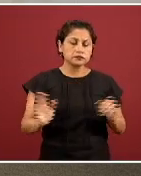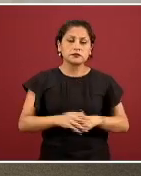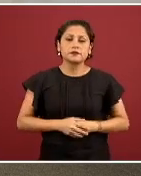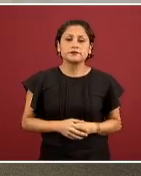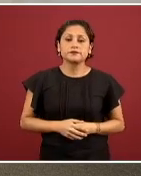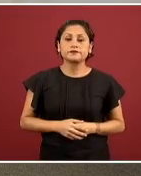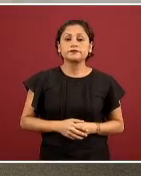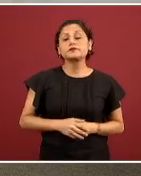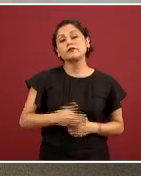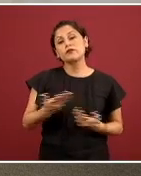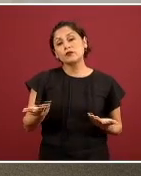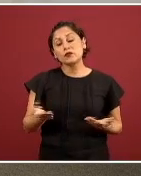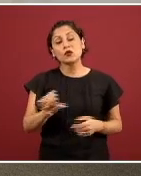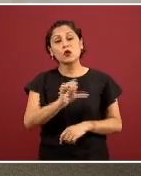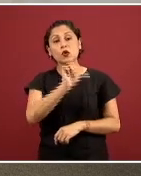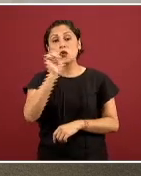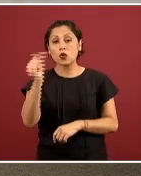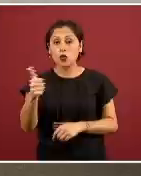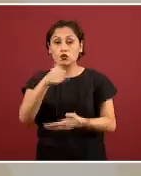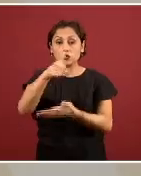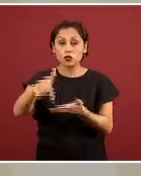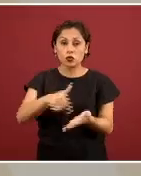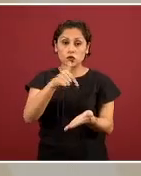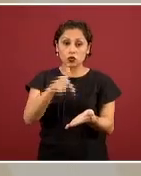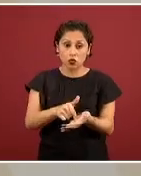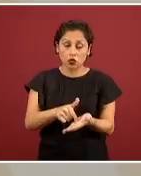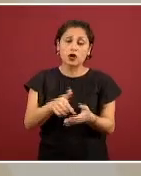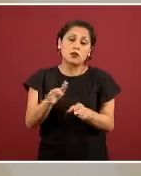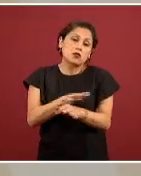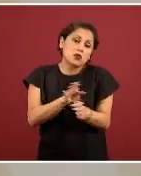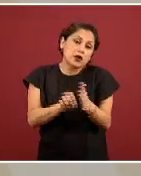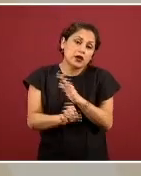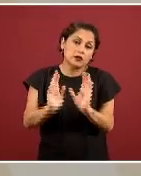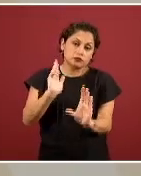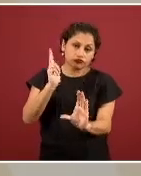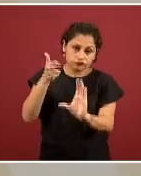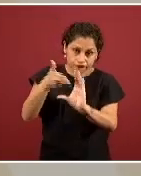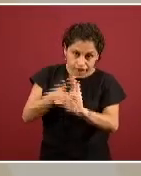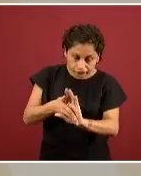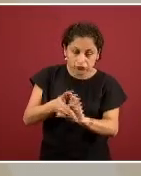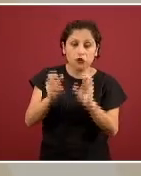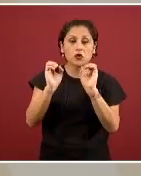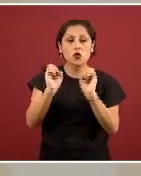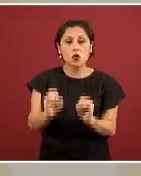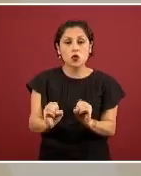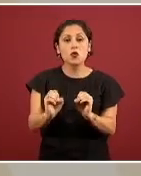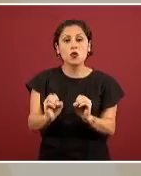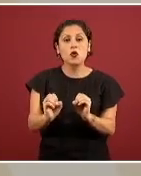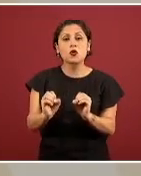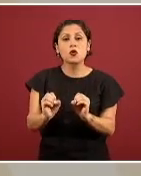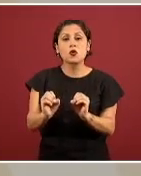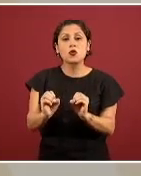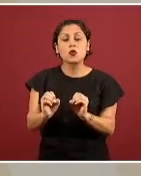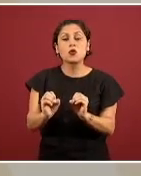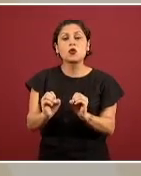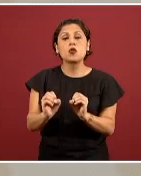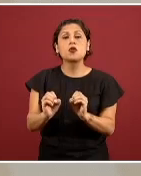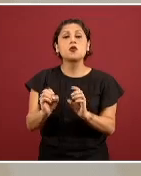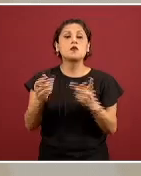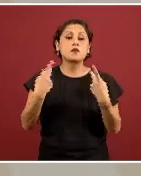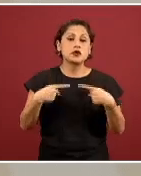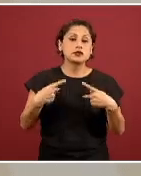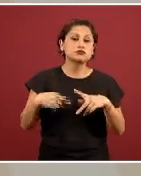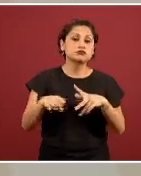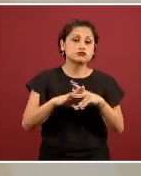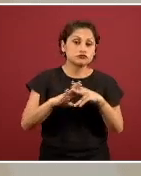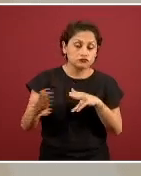otros espacios públicos cerrados como albergues o centros del Instituto Nacional de Migración, ellos